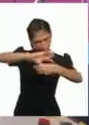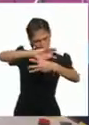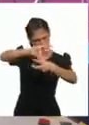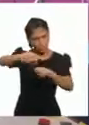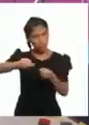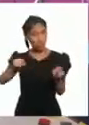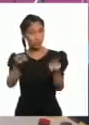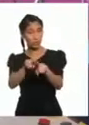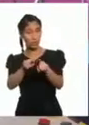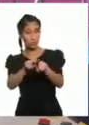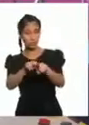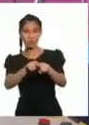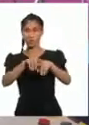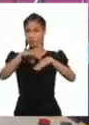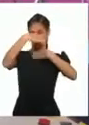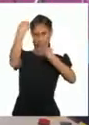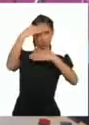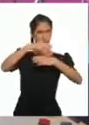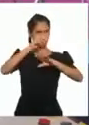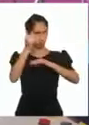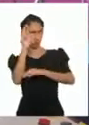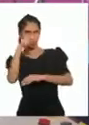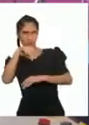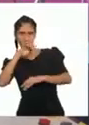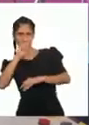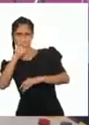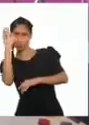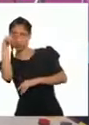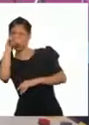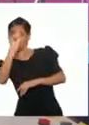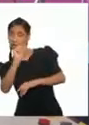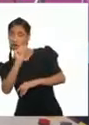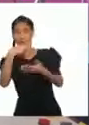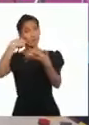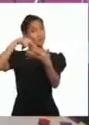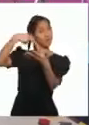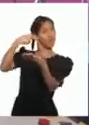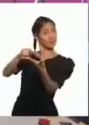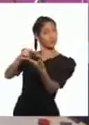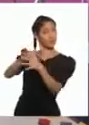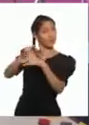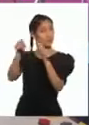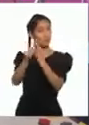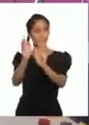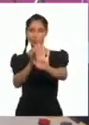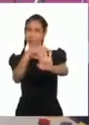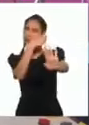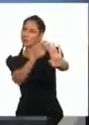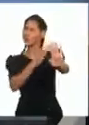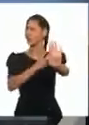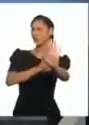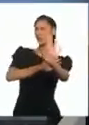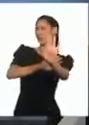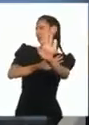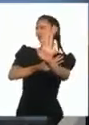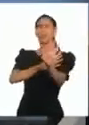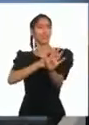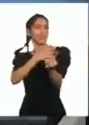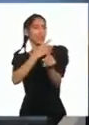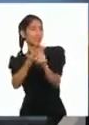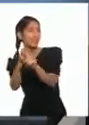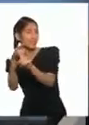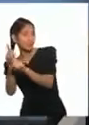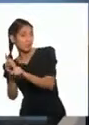Danza Poesía Entre otras En sus